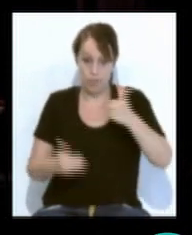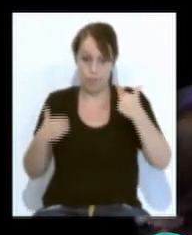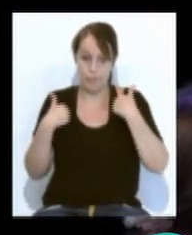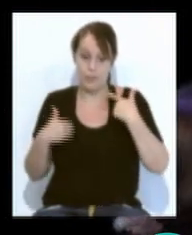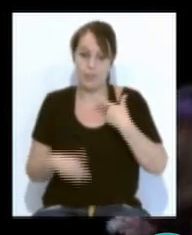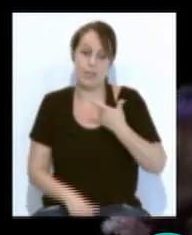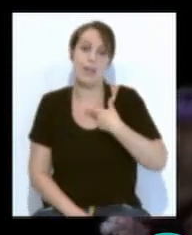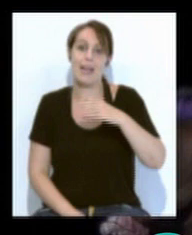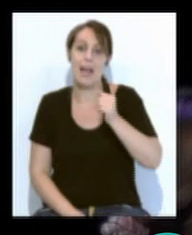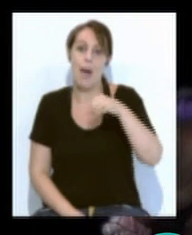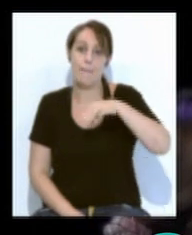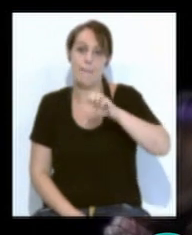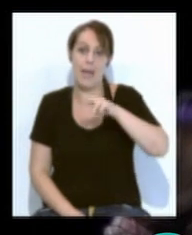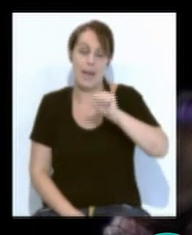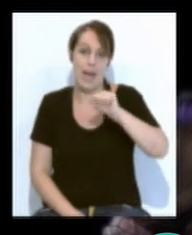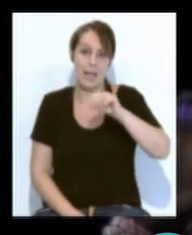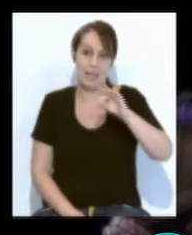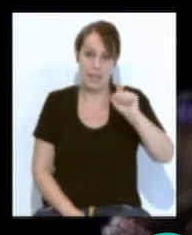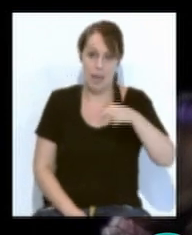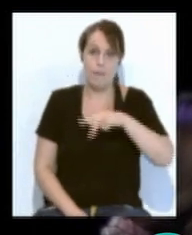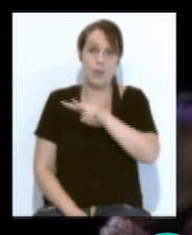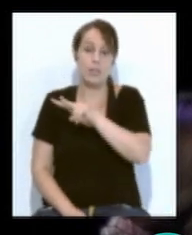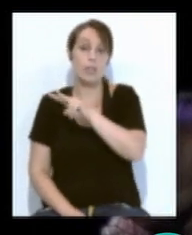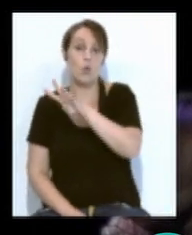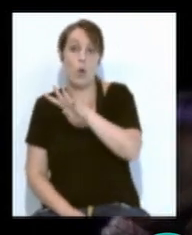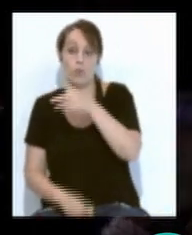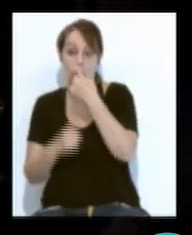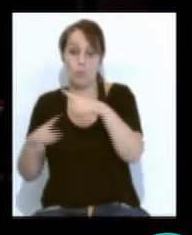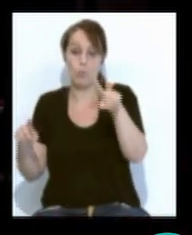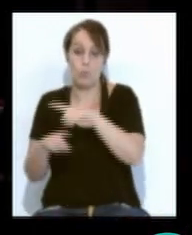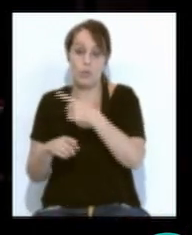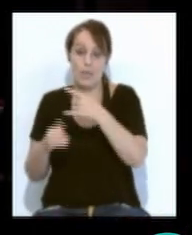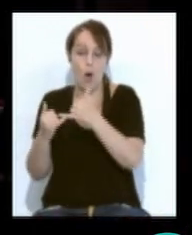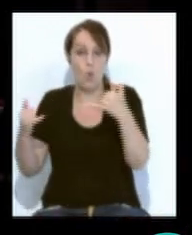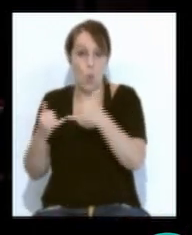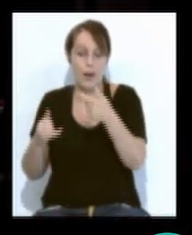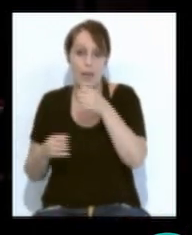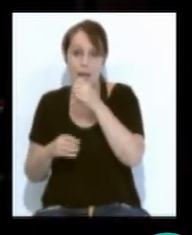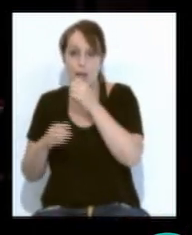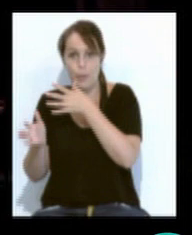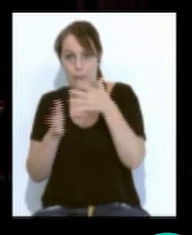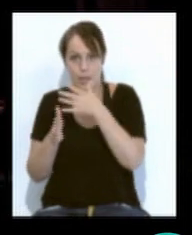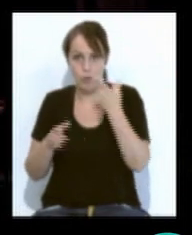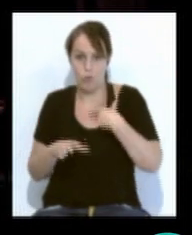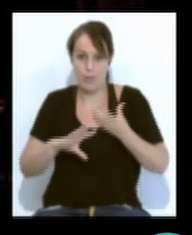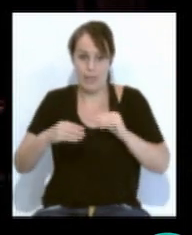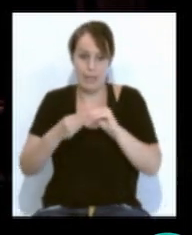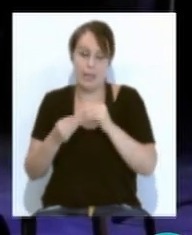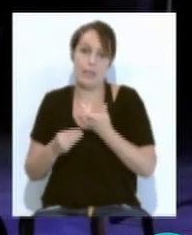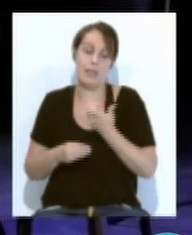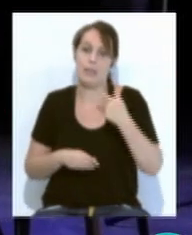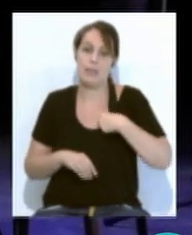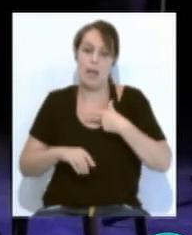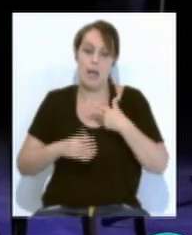Listés conformada por 24 músicos en secciones de cuerda y viento y que interpretaron 19 composiciones